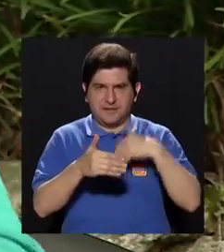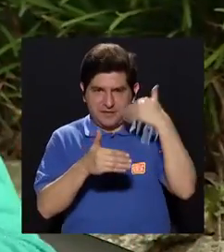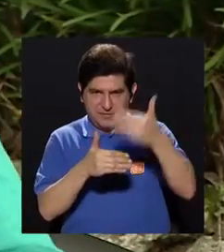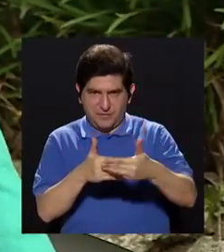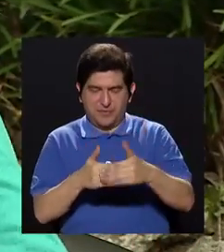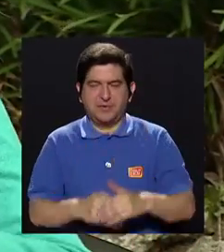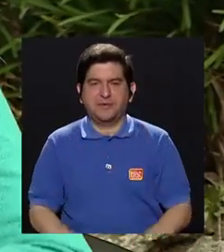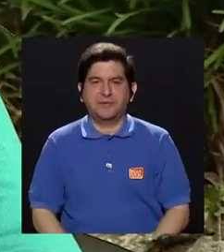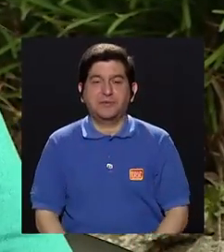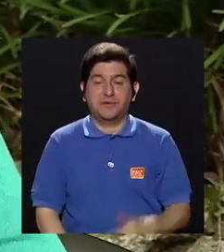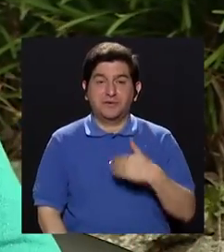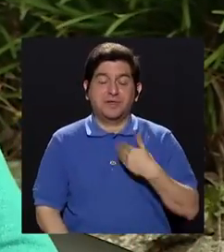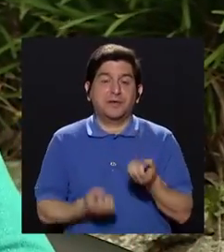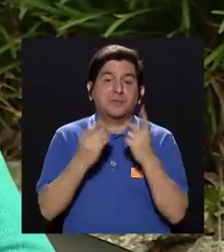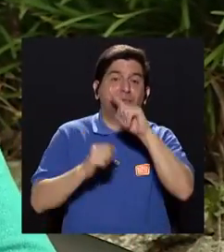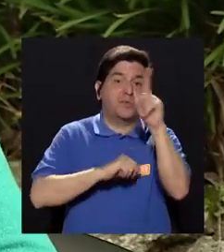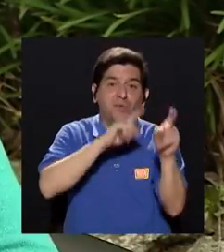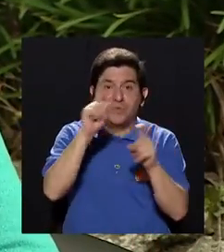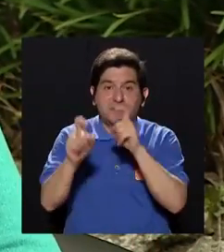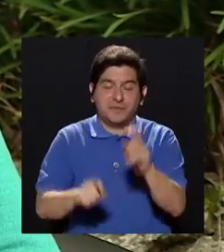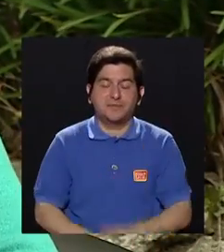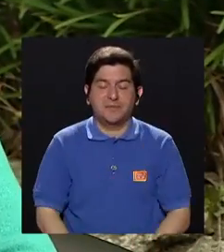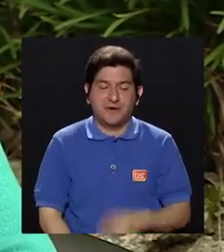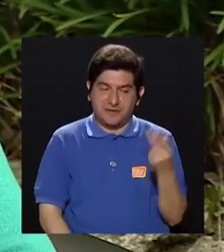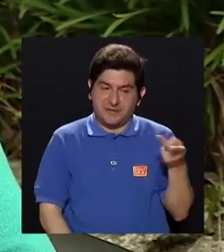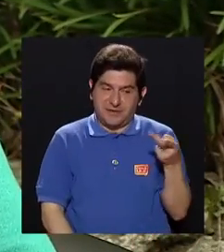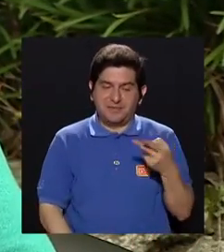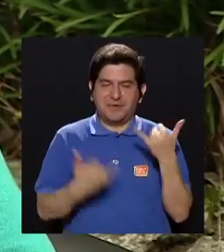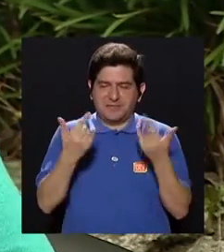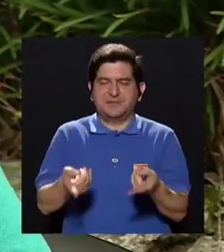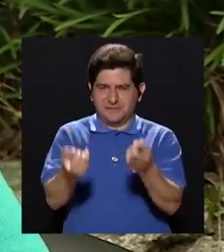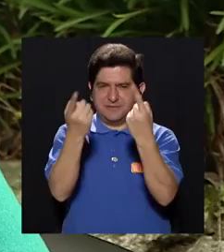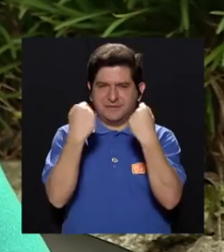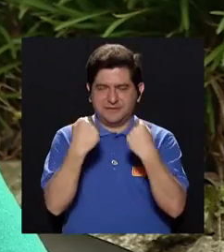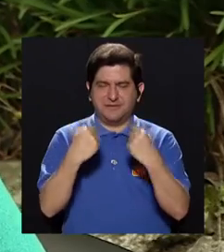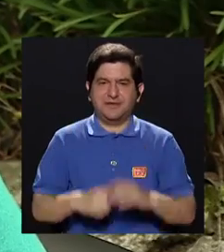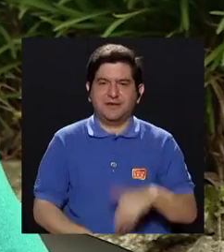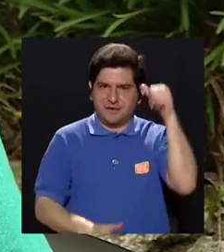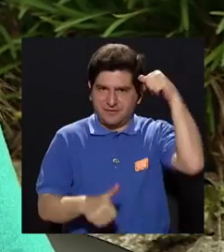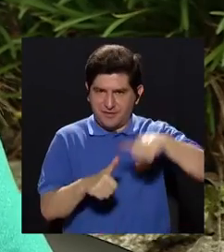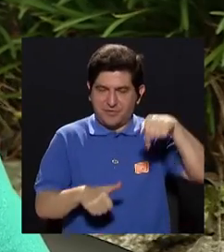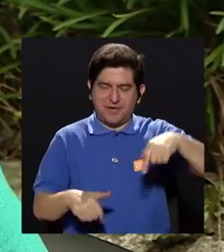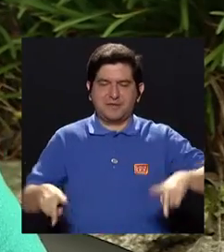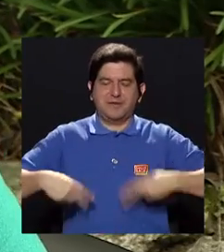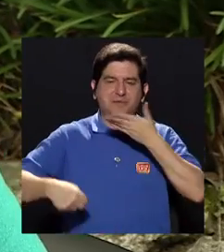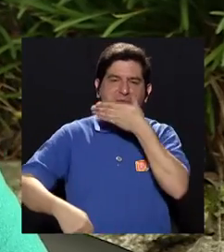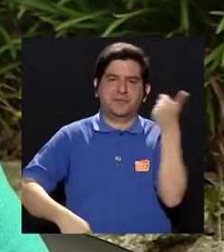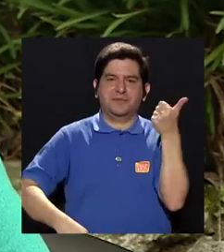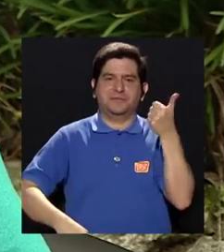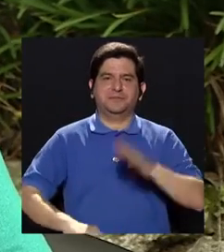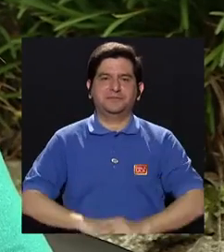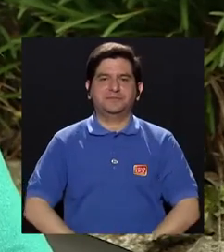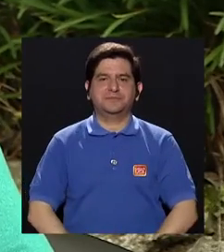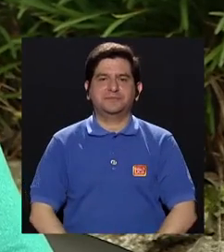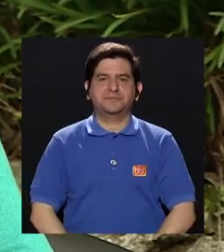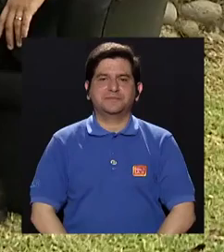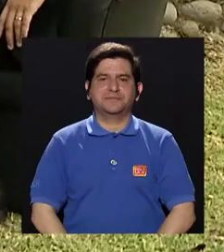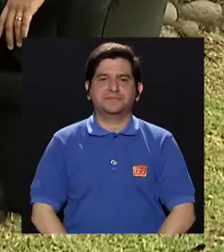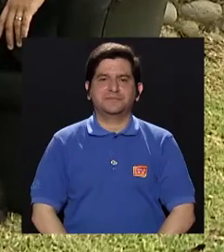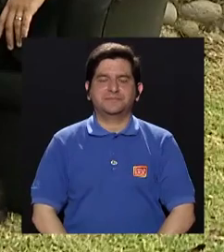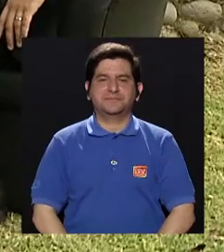retomar este aspecto, porque vamos a ir a una pausa. Tenemos más preguntas aquí pendientes, Fabiola y yo, pero ya ahorita regresamos con más. Recuerde que somos vivimos.